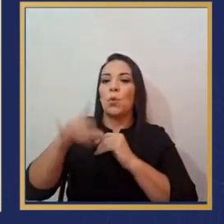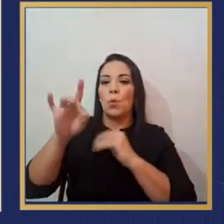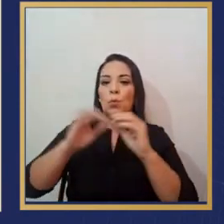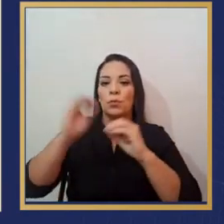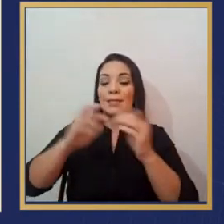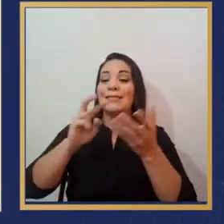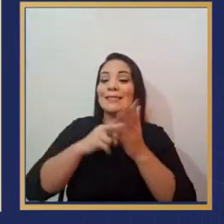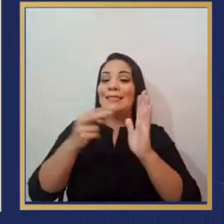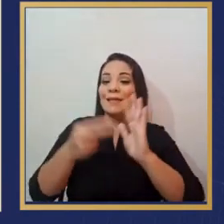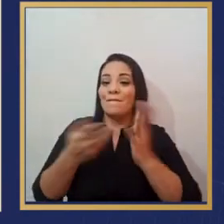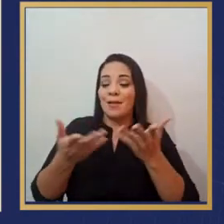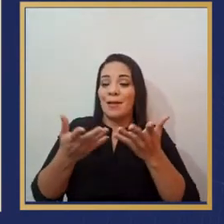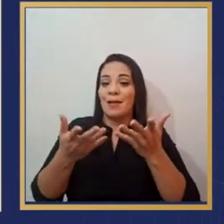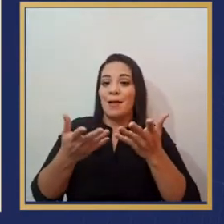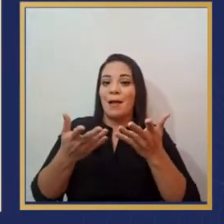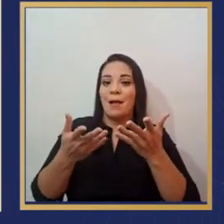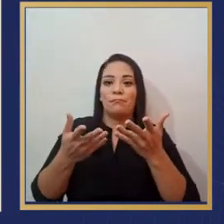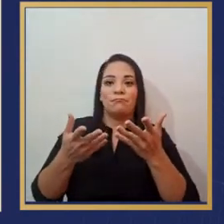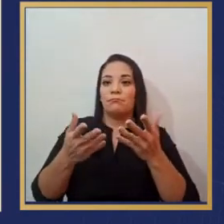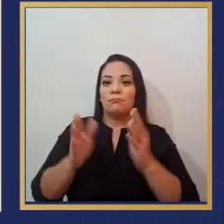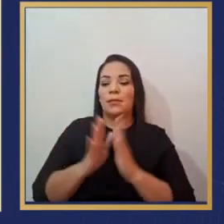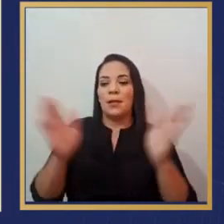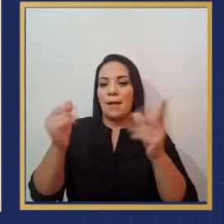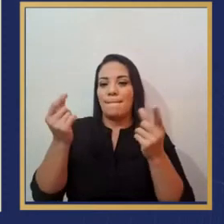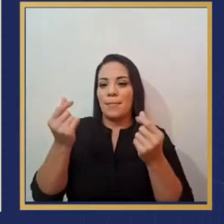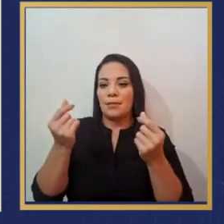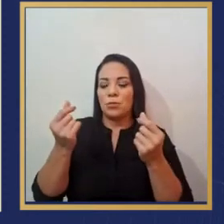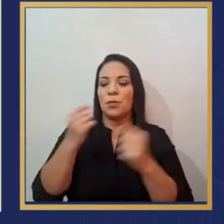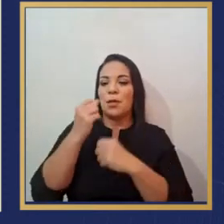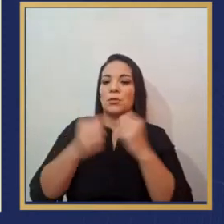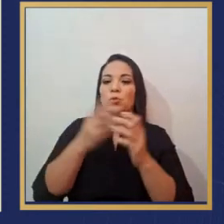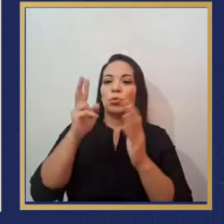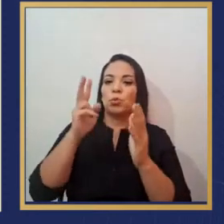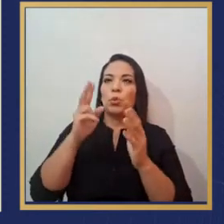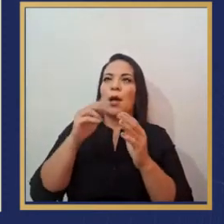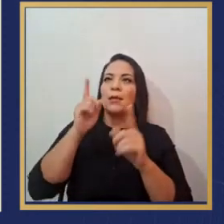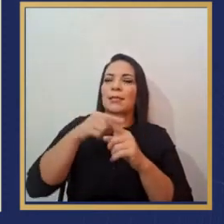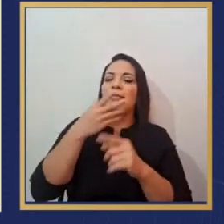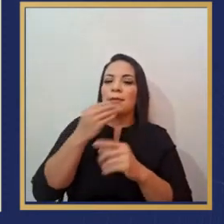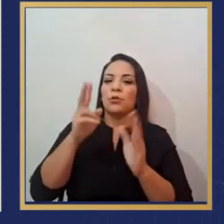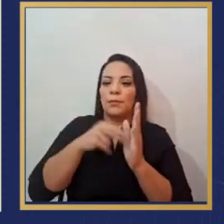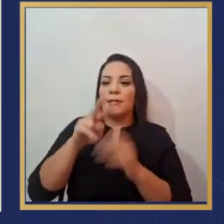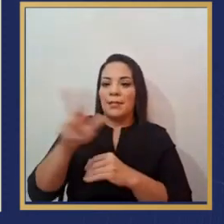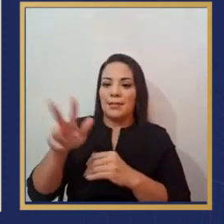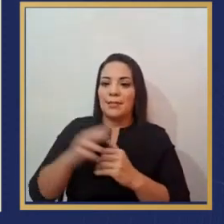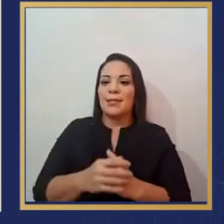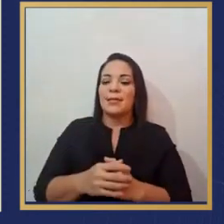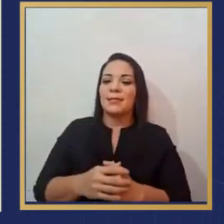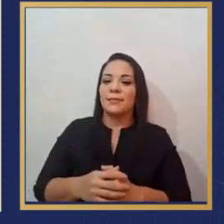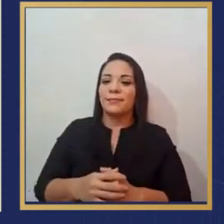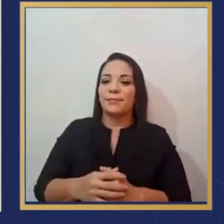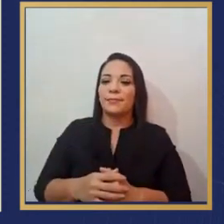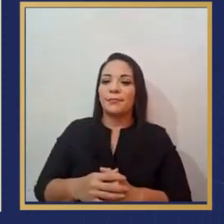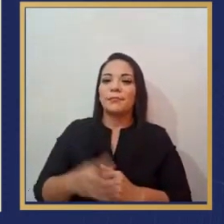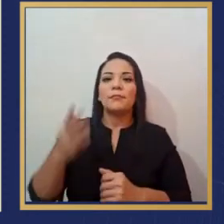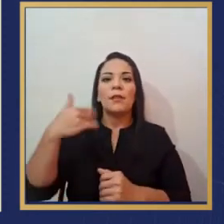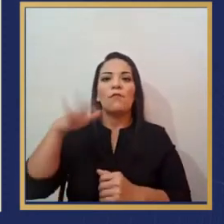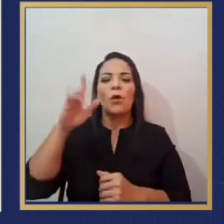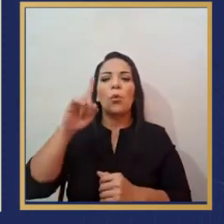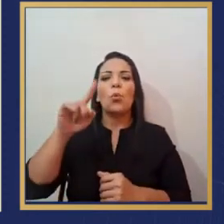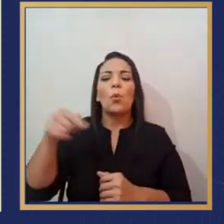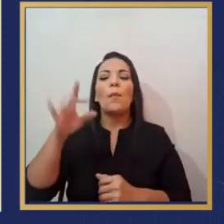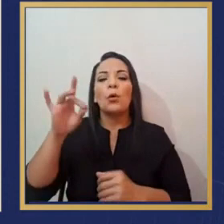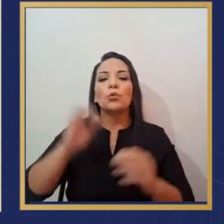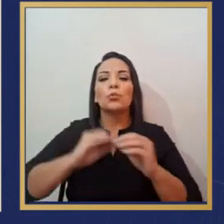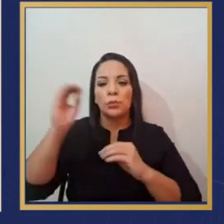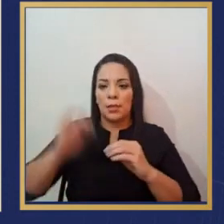que el nivel general de precios en diciembre de 2023 fue 1,8